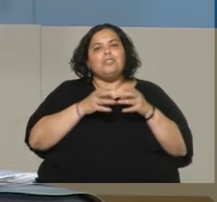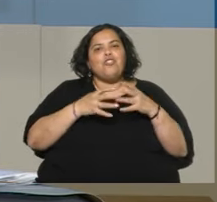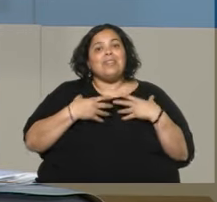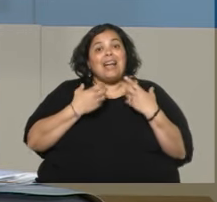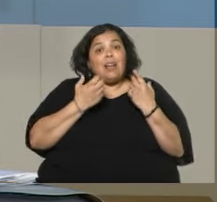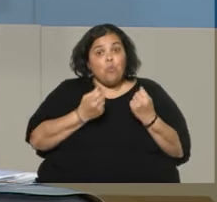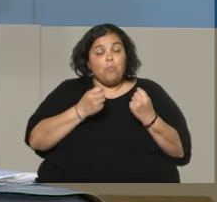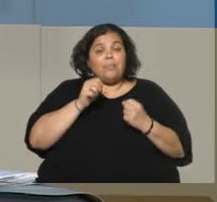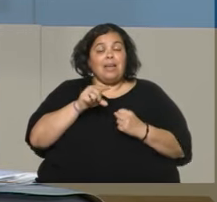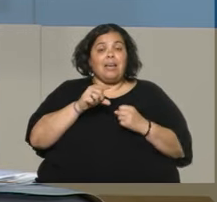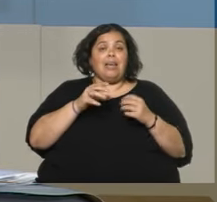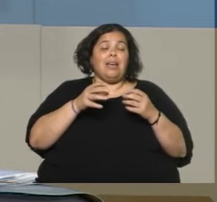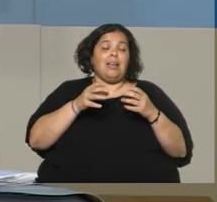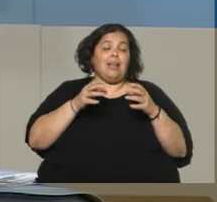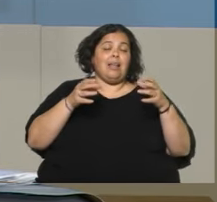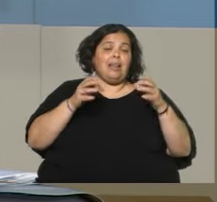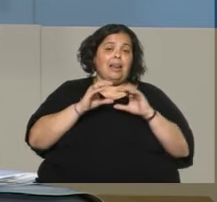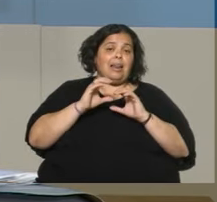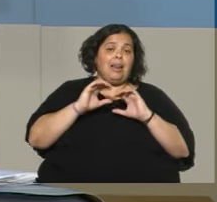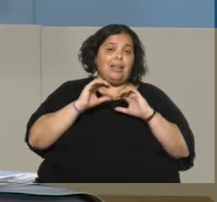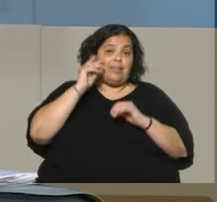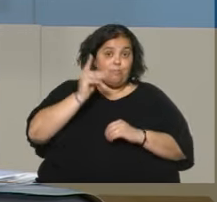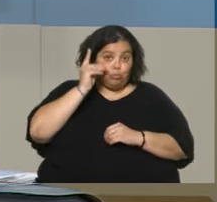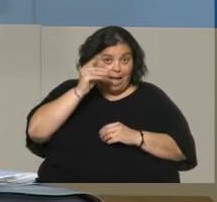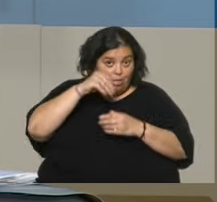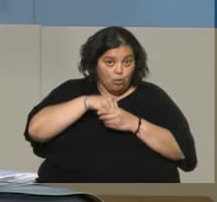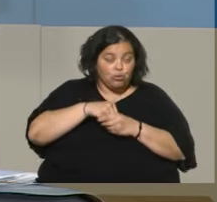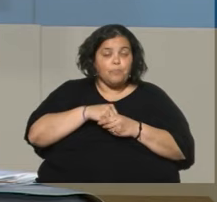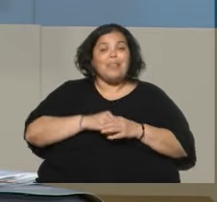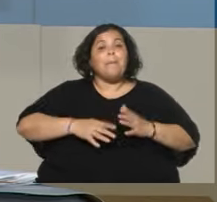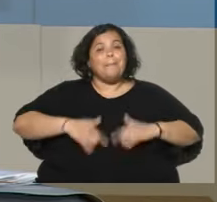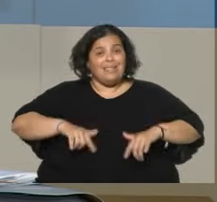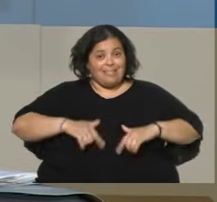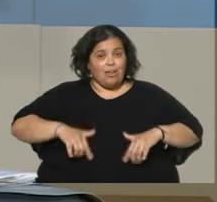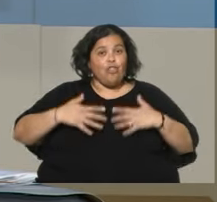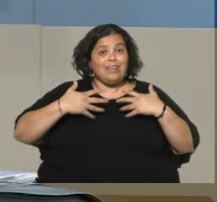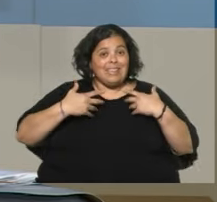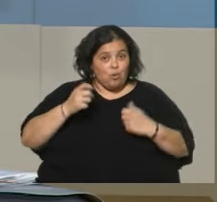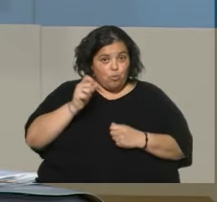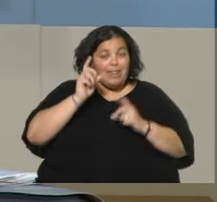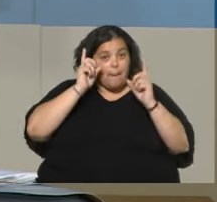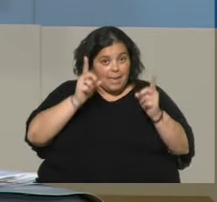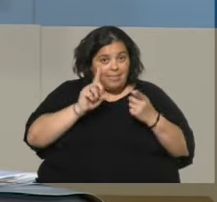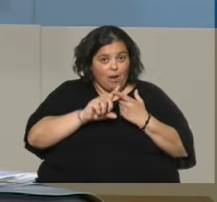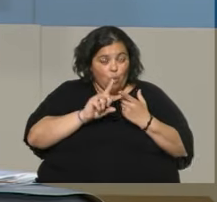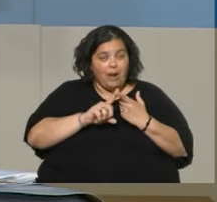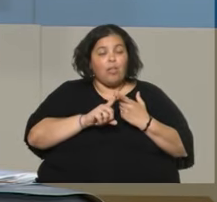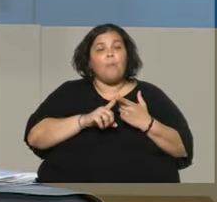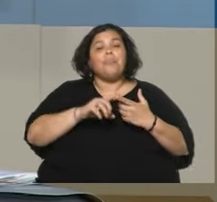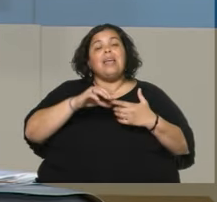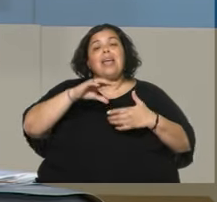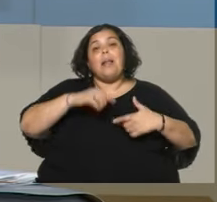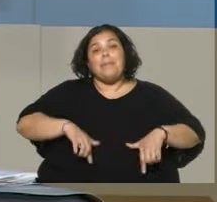Representantes, que el Ministerio de Salud está de acuerdo, el Ministerio de Desarrollo Social, a través del INDA,